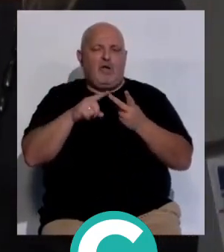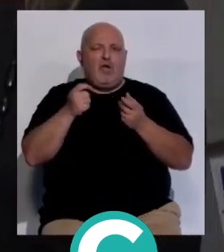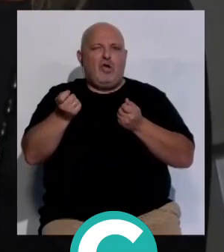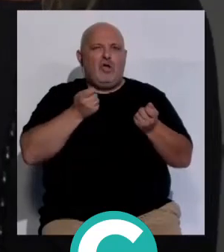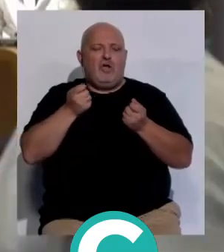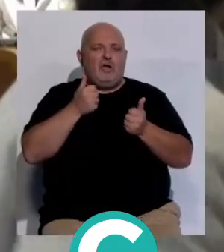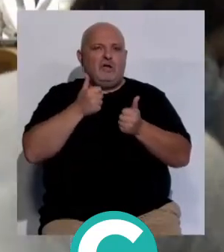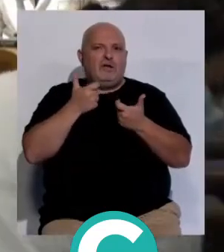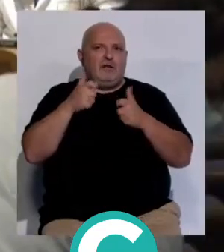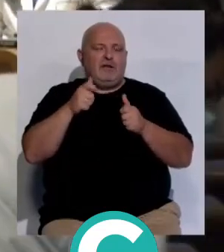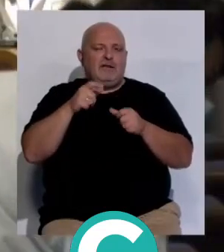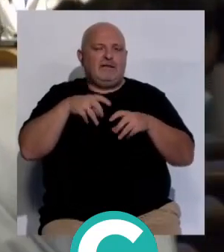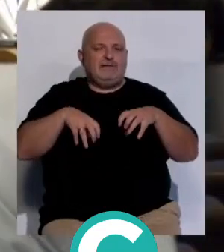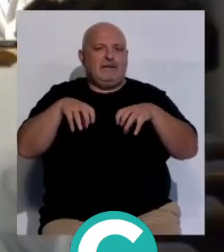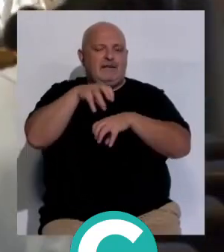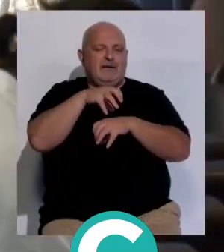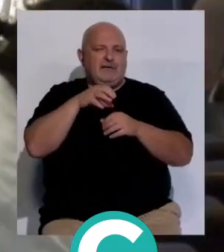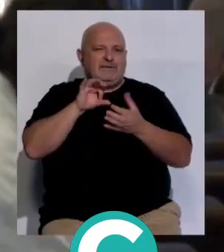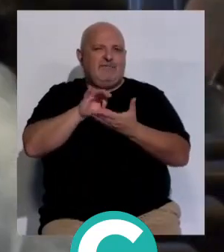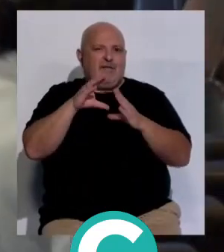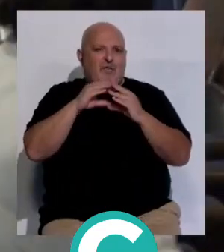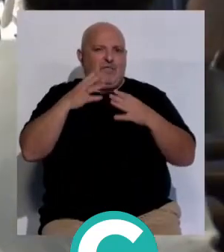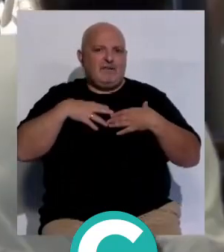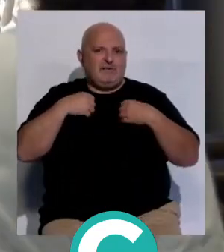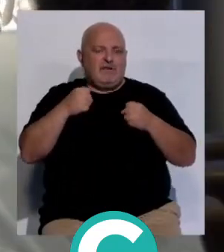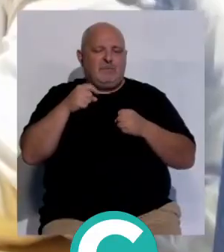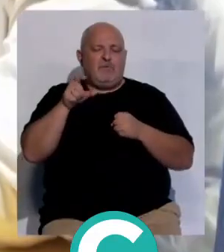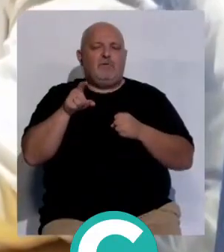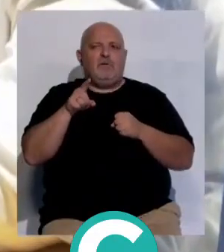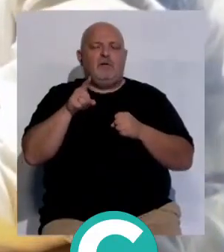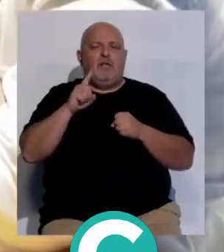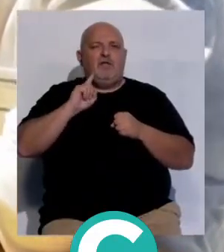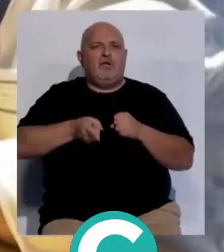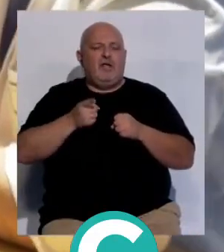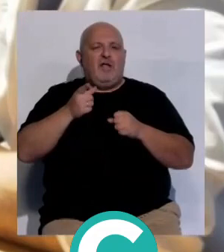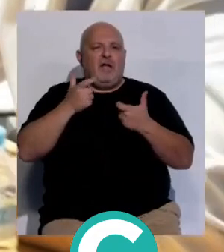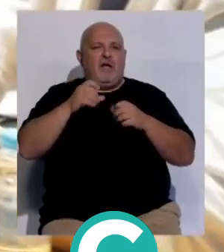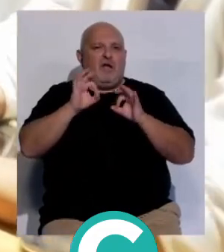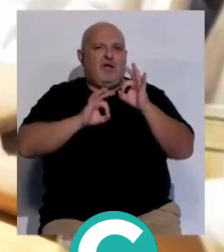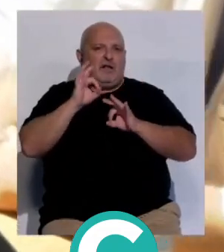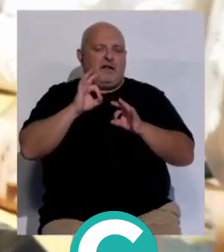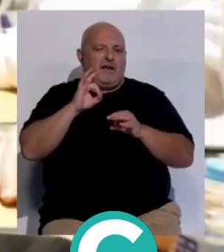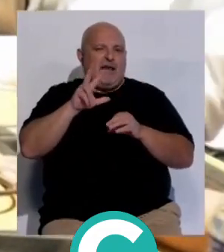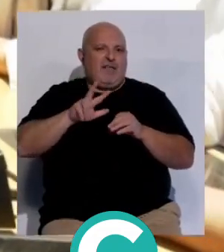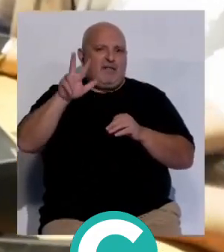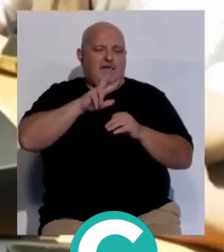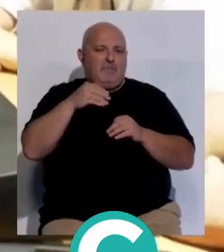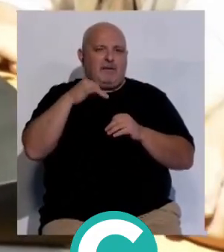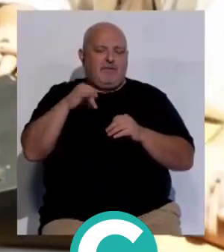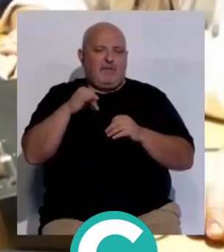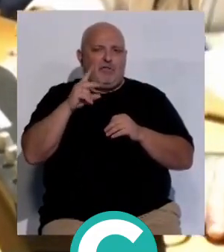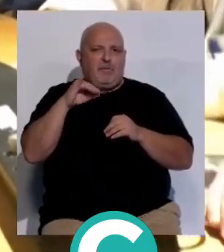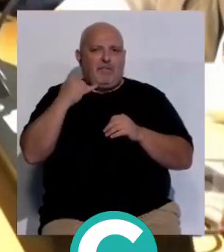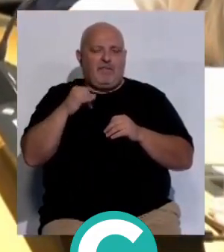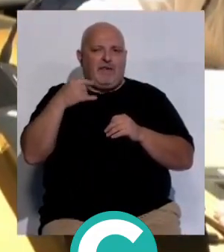coordinador sectorial de trasplantes en el Servicio Andaluz de Salud Domingo Daga la directora de la Organización Nacional de Trasplantes Beatriz